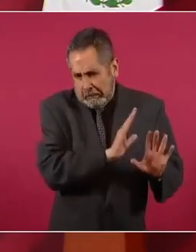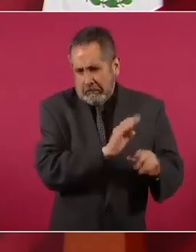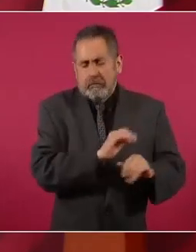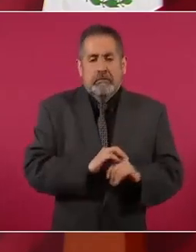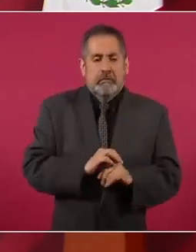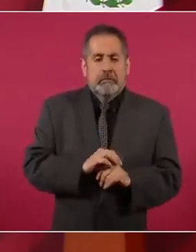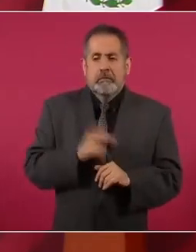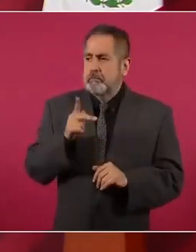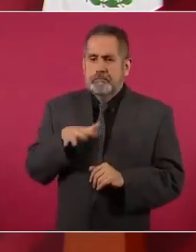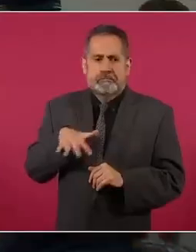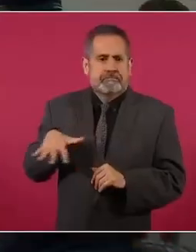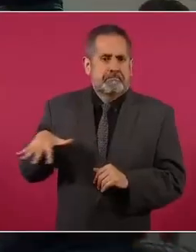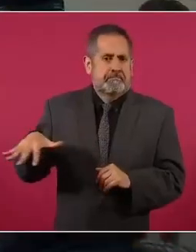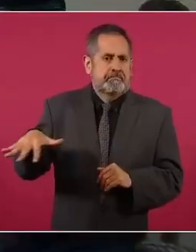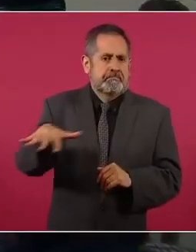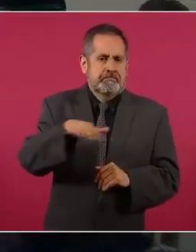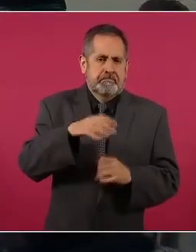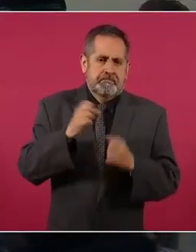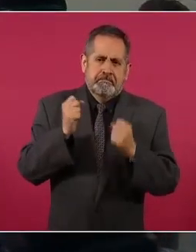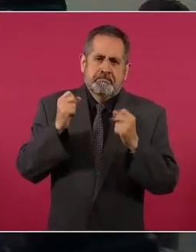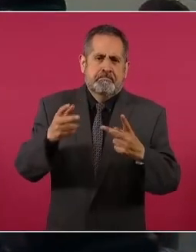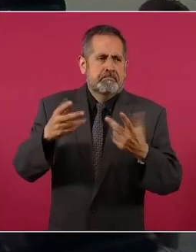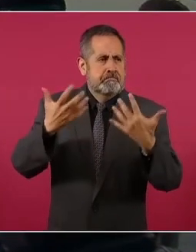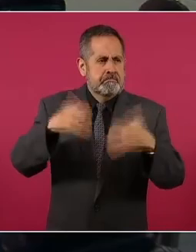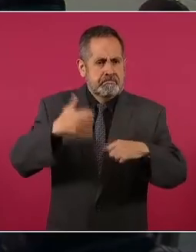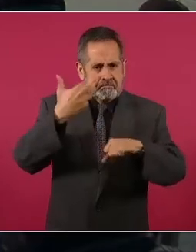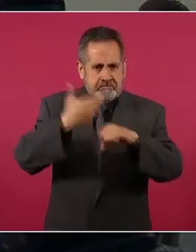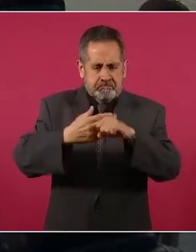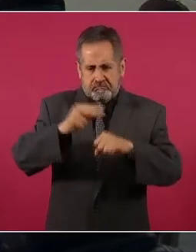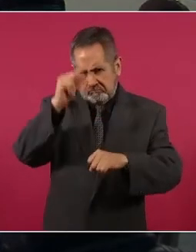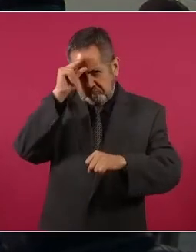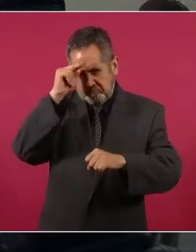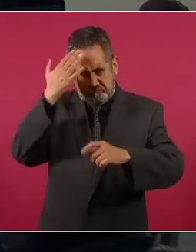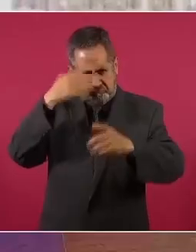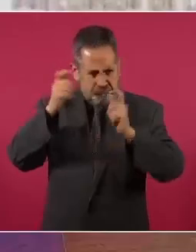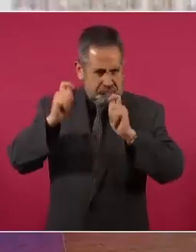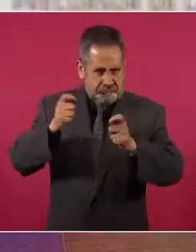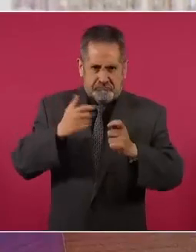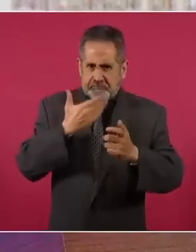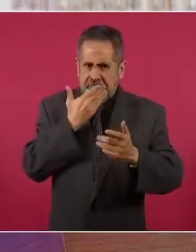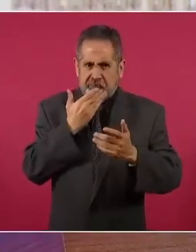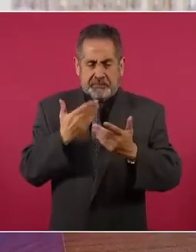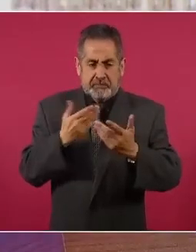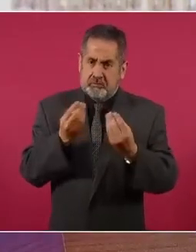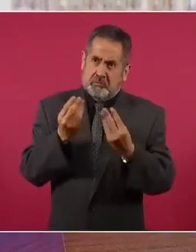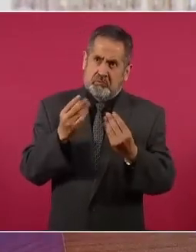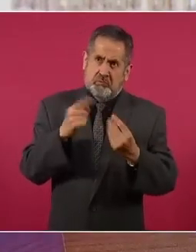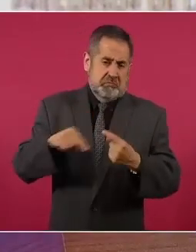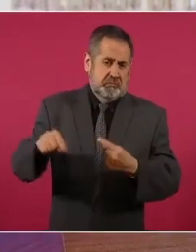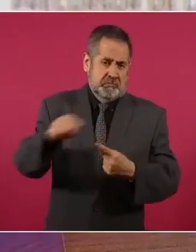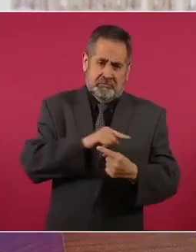pero hay muchos empresarios inteligentes, muchos.